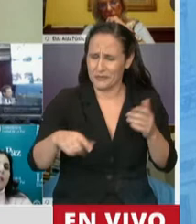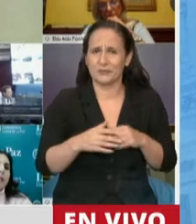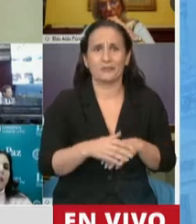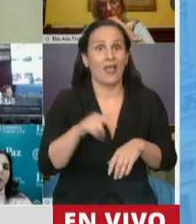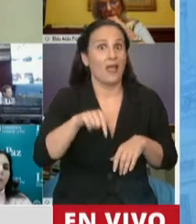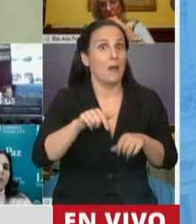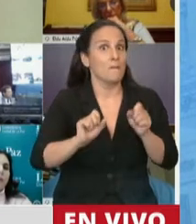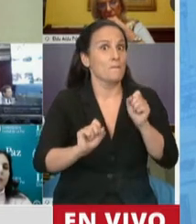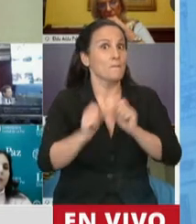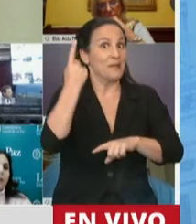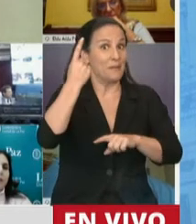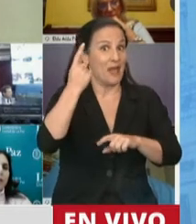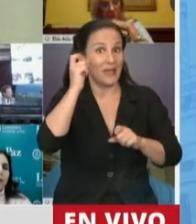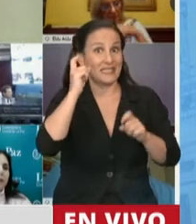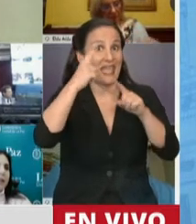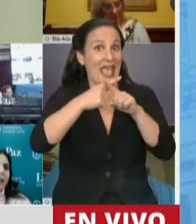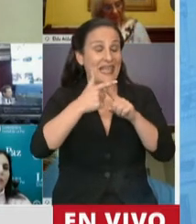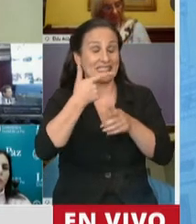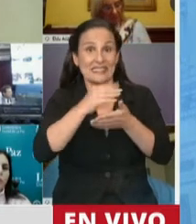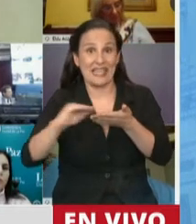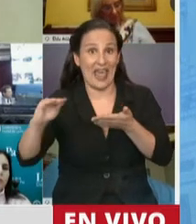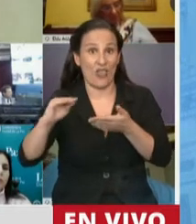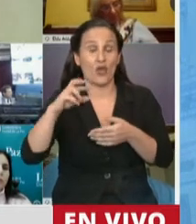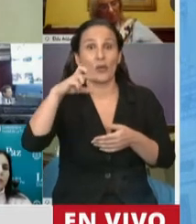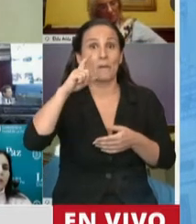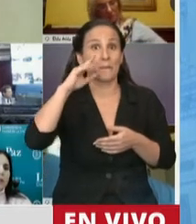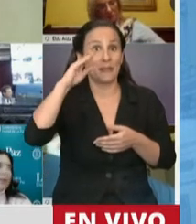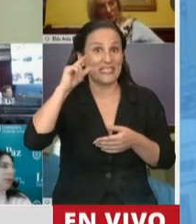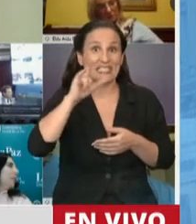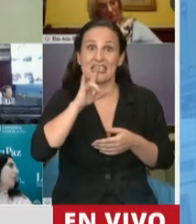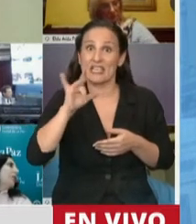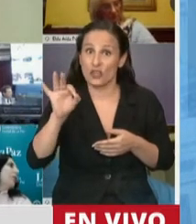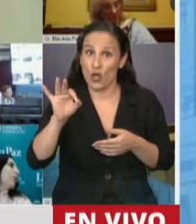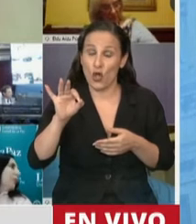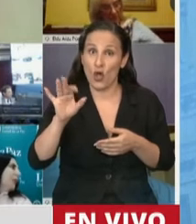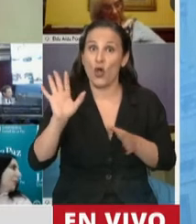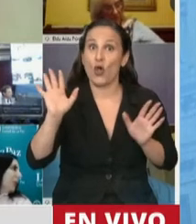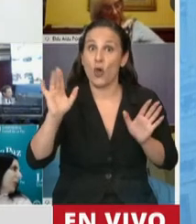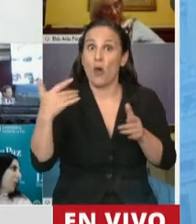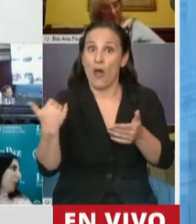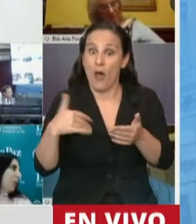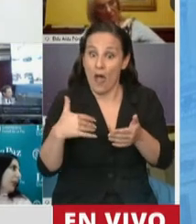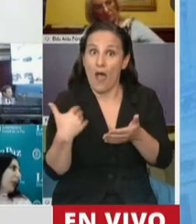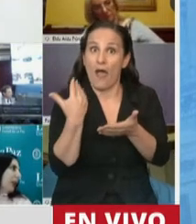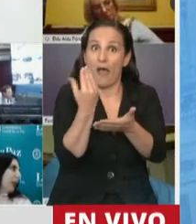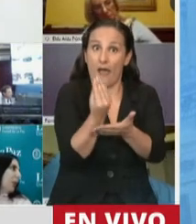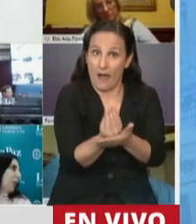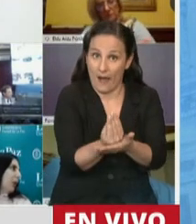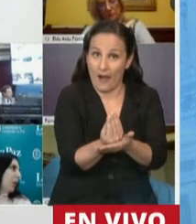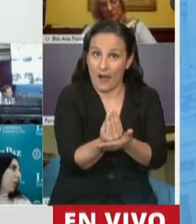vez que el ex senador Pichetto accedería o acceder a un cargo